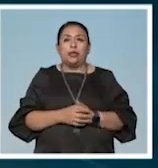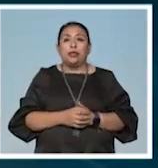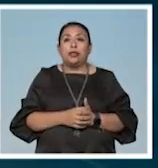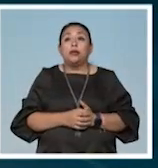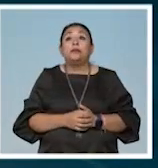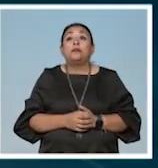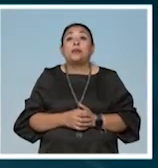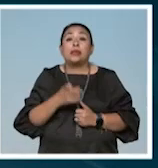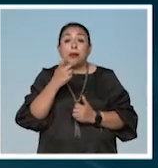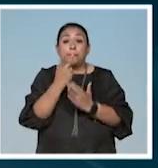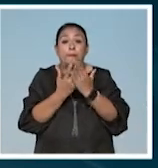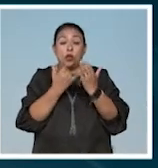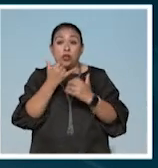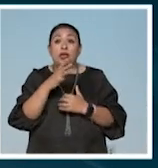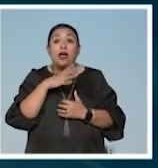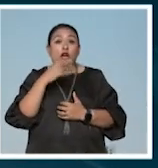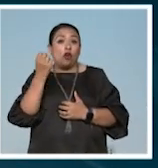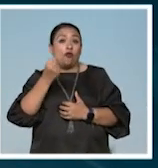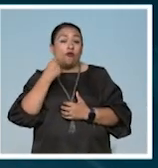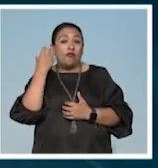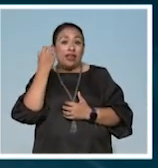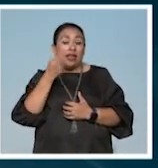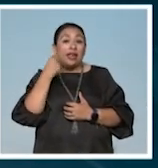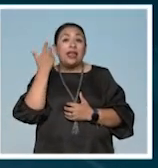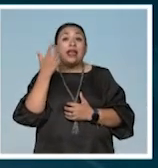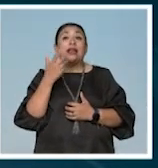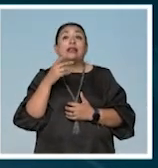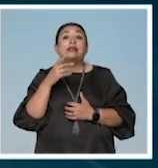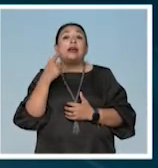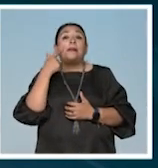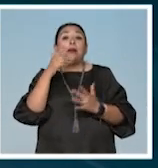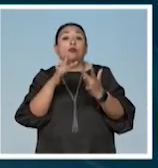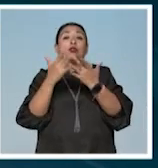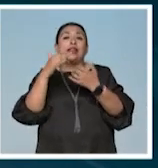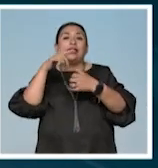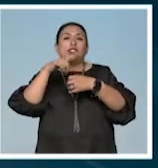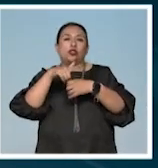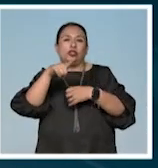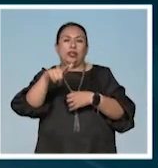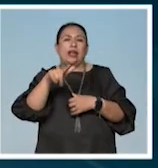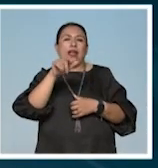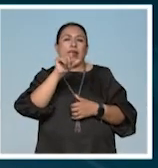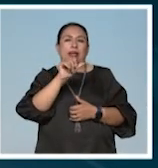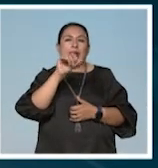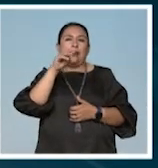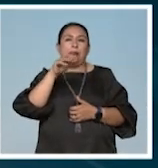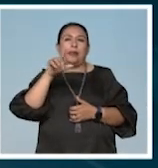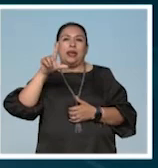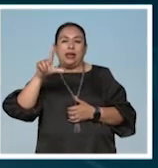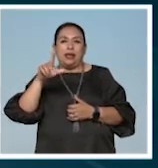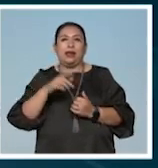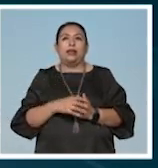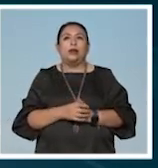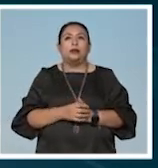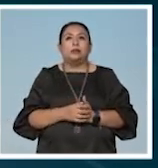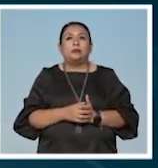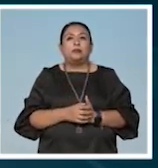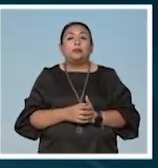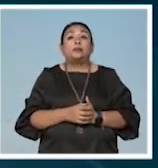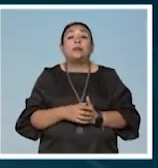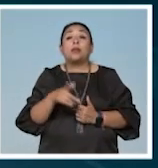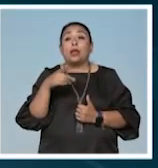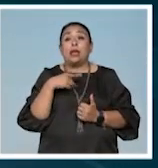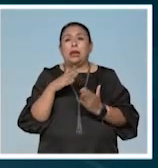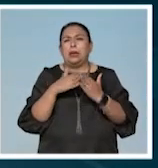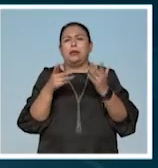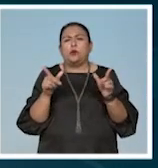Sobre este proyecto ofreció una conferencia de prensa que se transmitió por las redes sociales de la Academia Mexicana de la Lengua Va a ser un